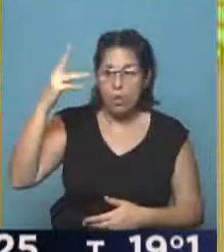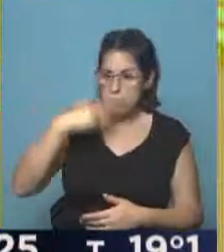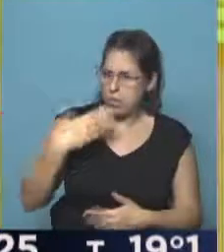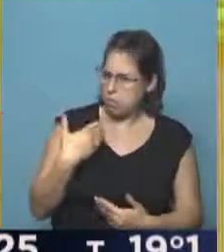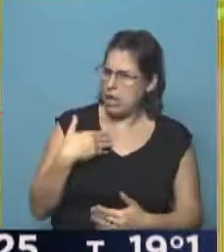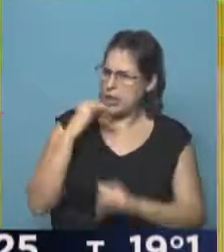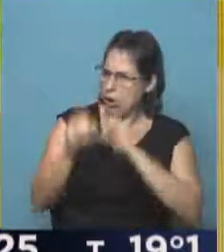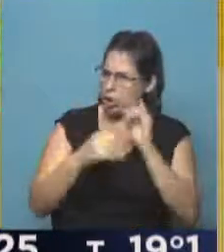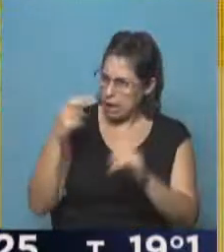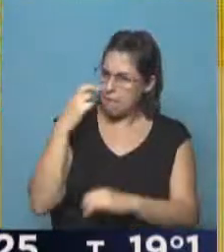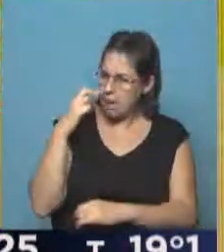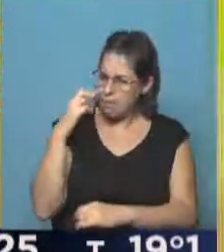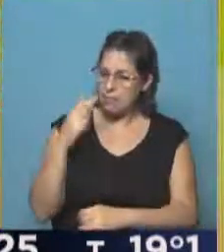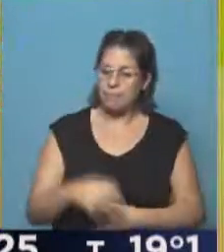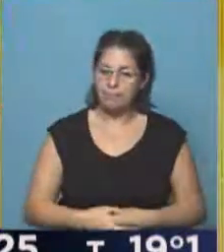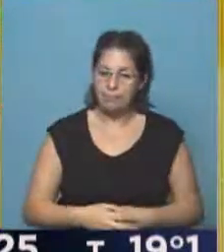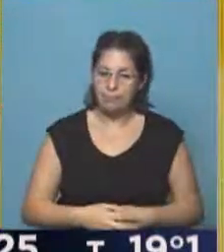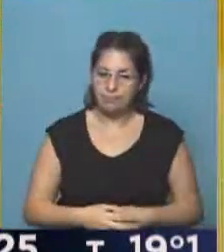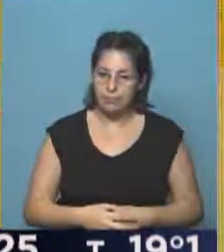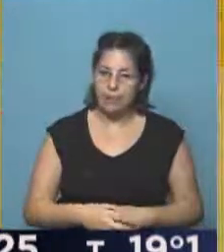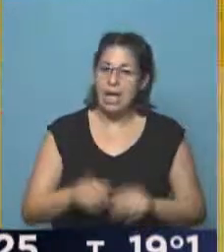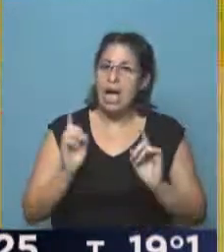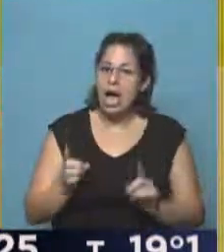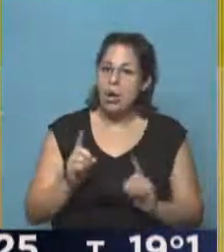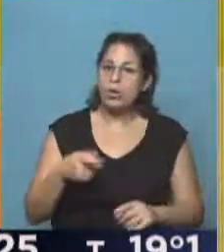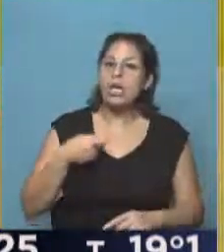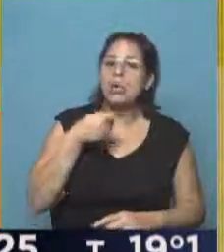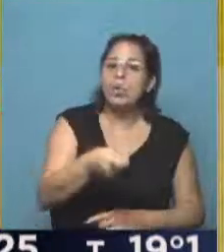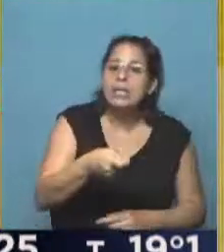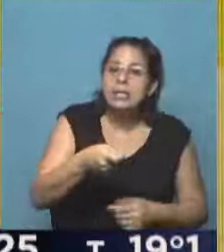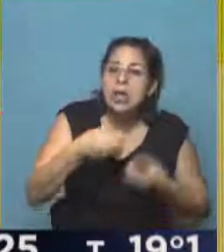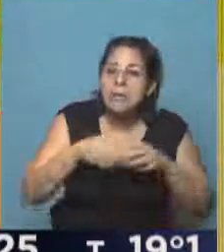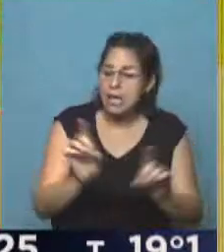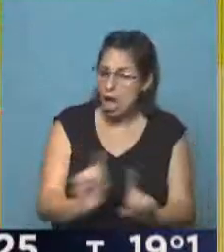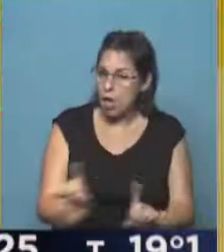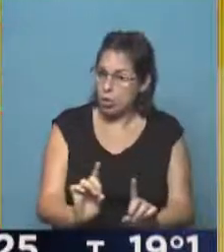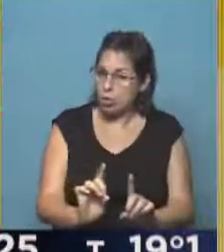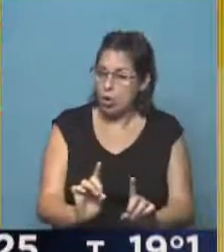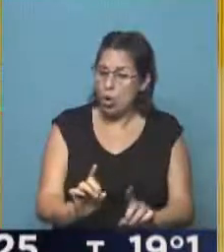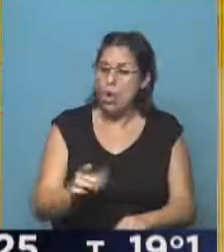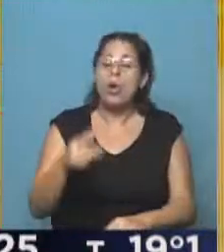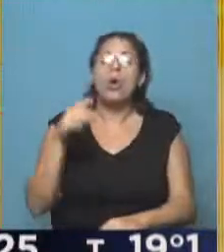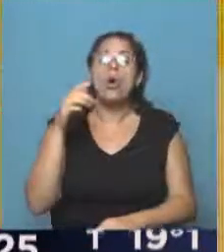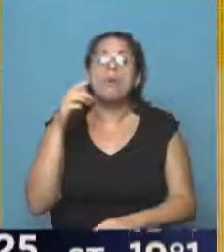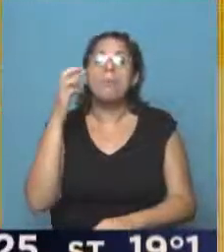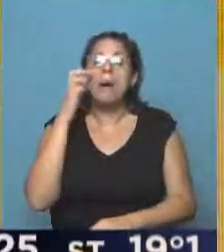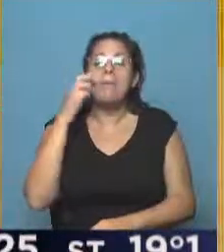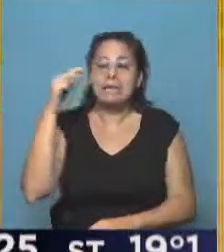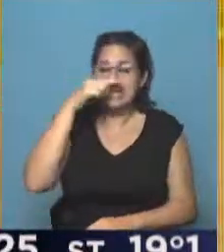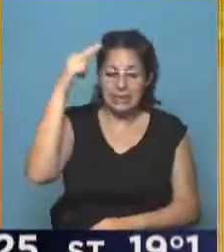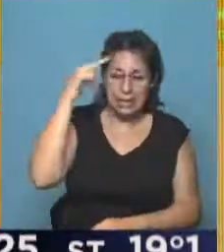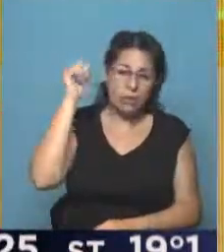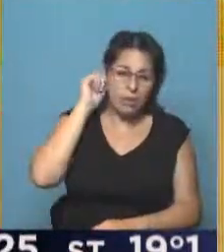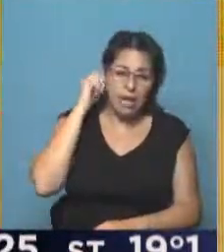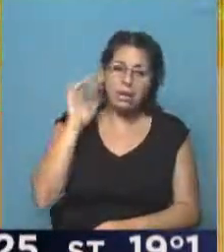puedes decirle a tu padre que, a pesar de no tener un juicio iniciado, él tiene 79 años y está siendo